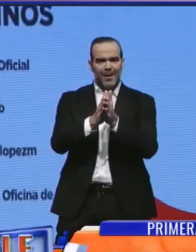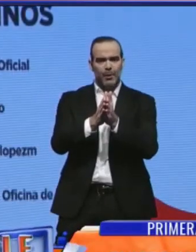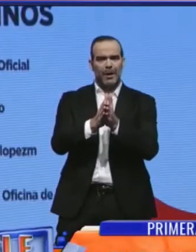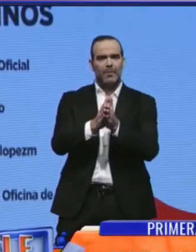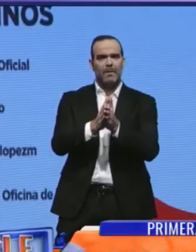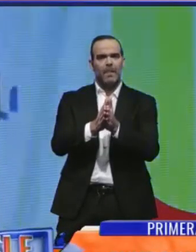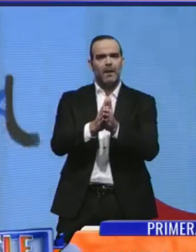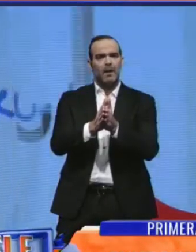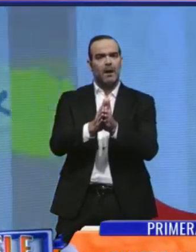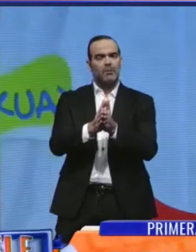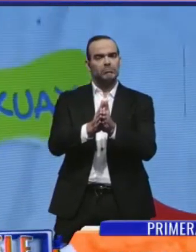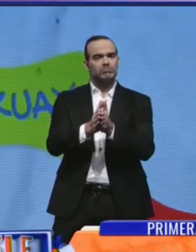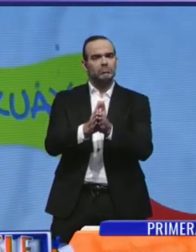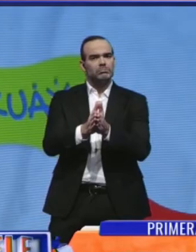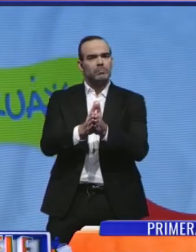arrancaba el programa.